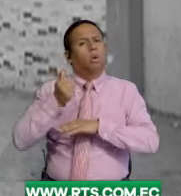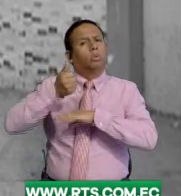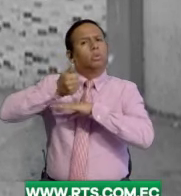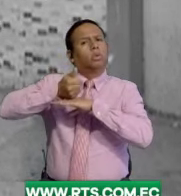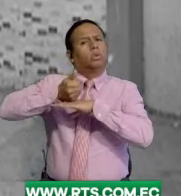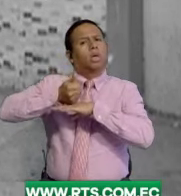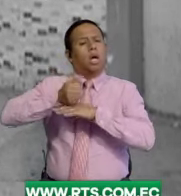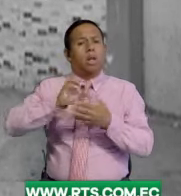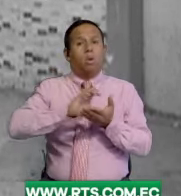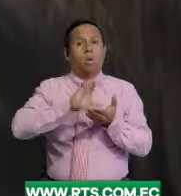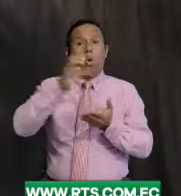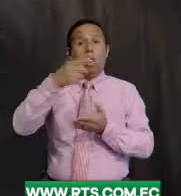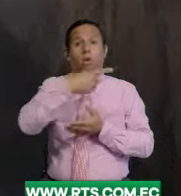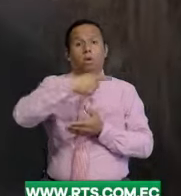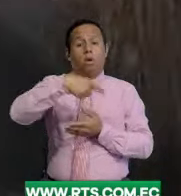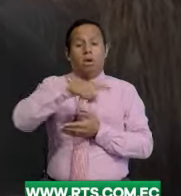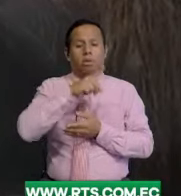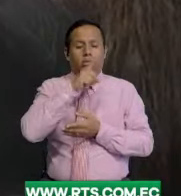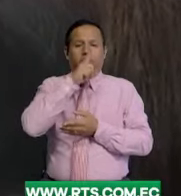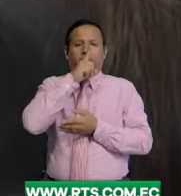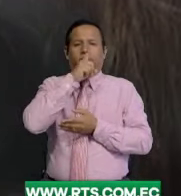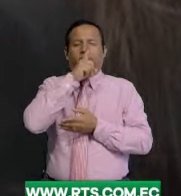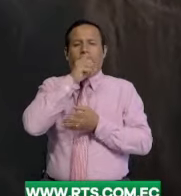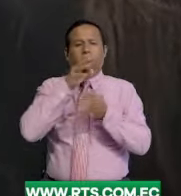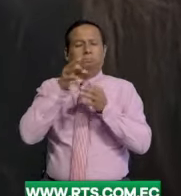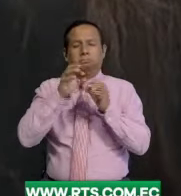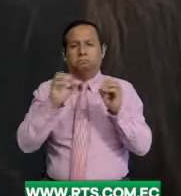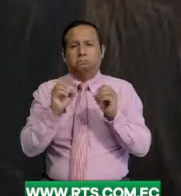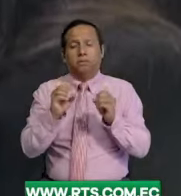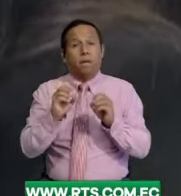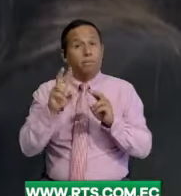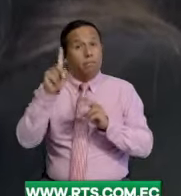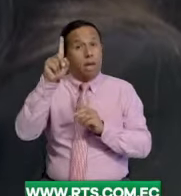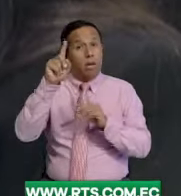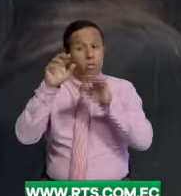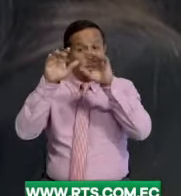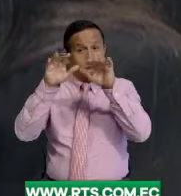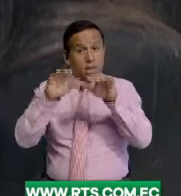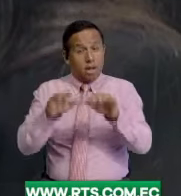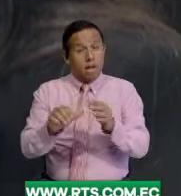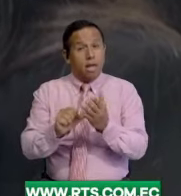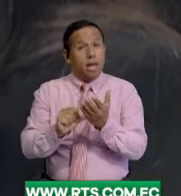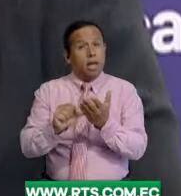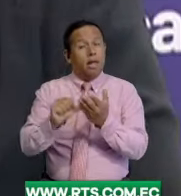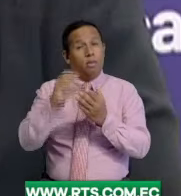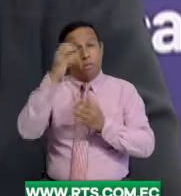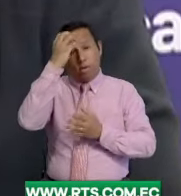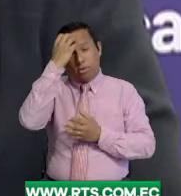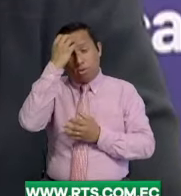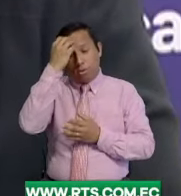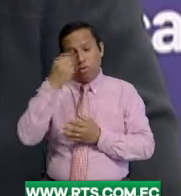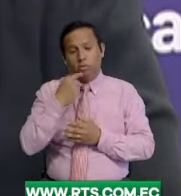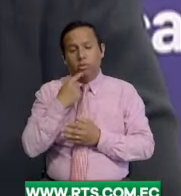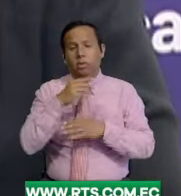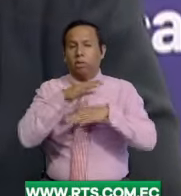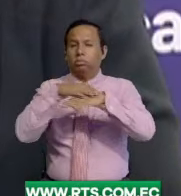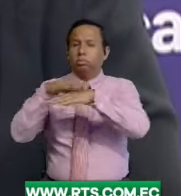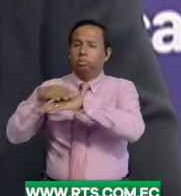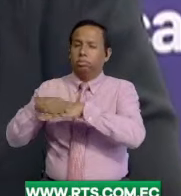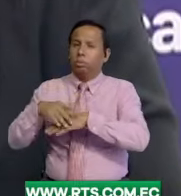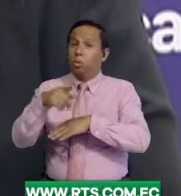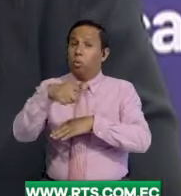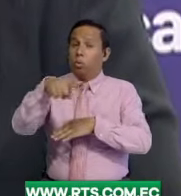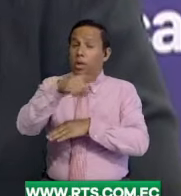pronunciado sobre el caso, pero la Subsecretaría de Educación envía una alerta a la comunidad. Cuando conozcan que